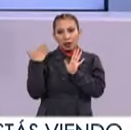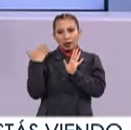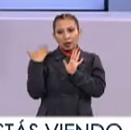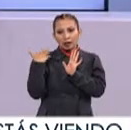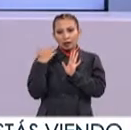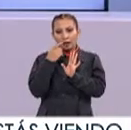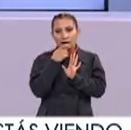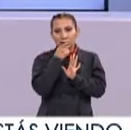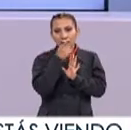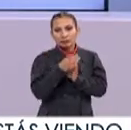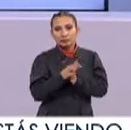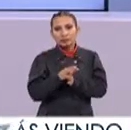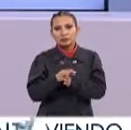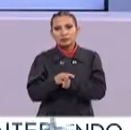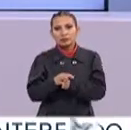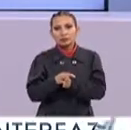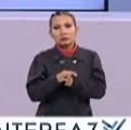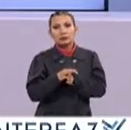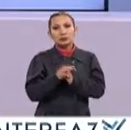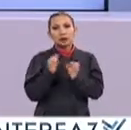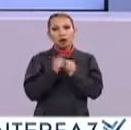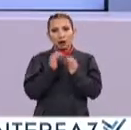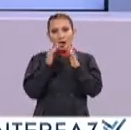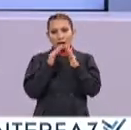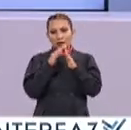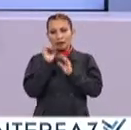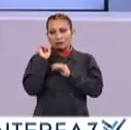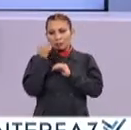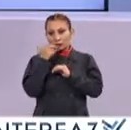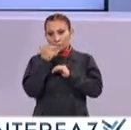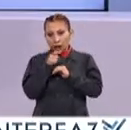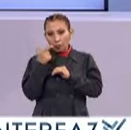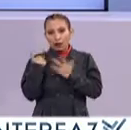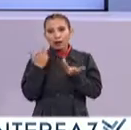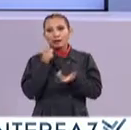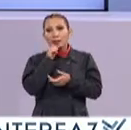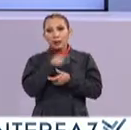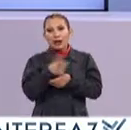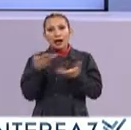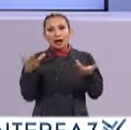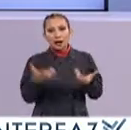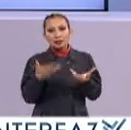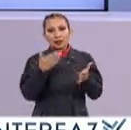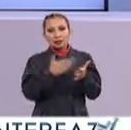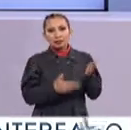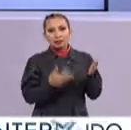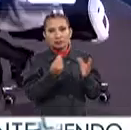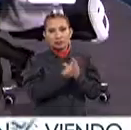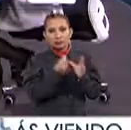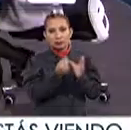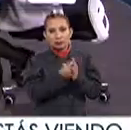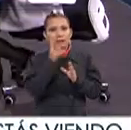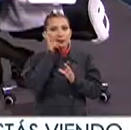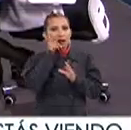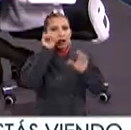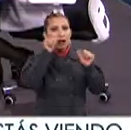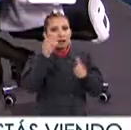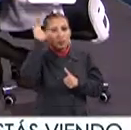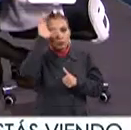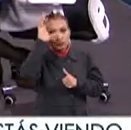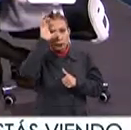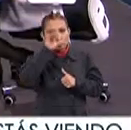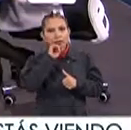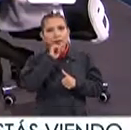contabas Que han hecho Con Casa Chihuahua Donde además De llevarse a cabo Este taller Curso El Vino Arte y